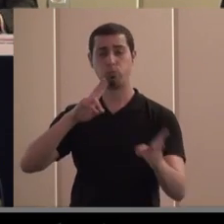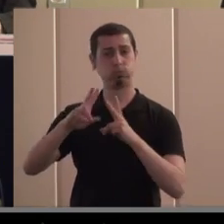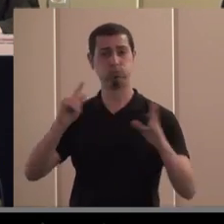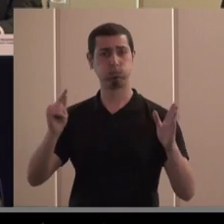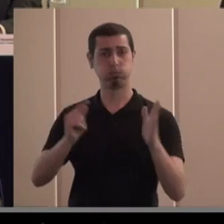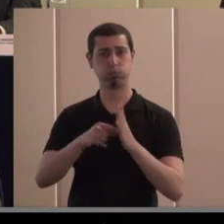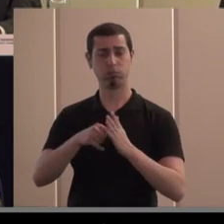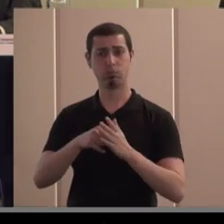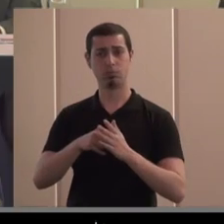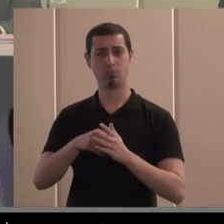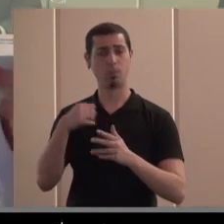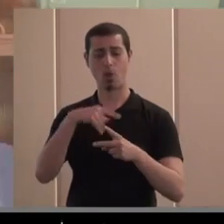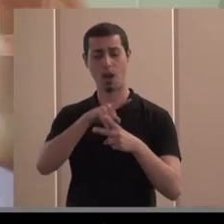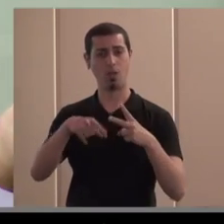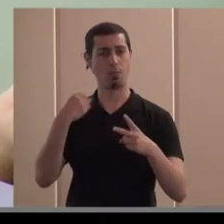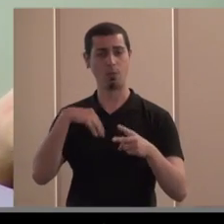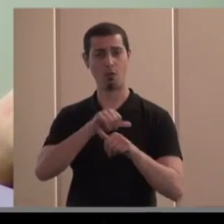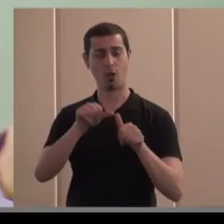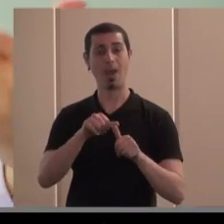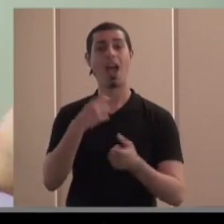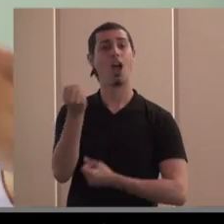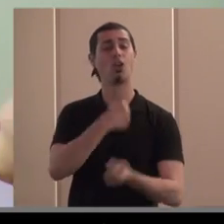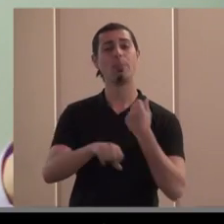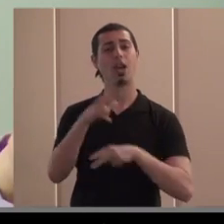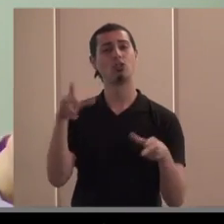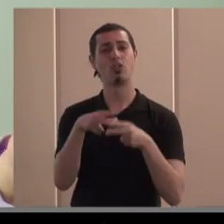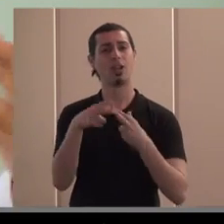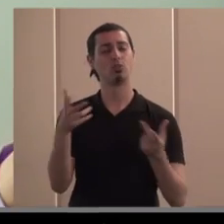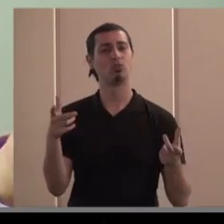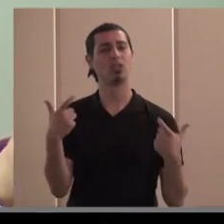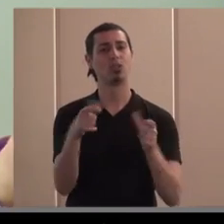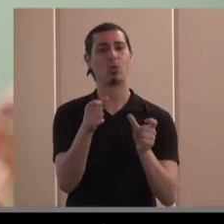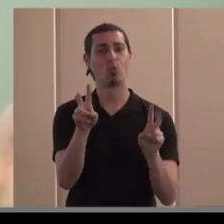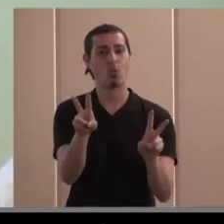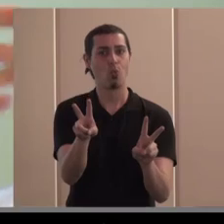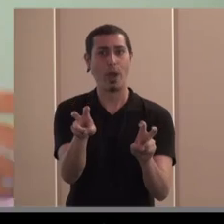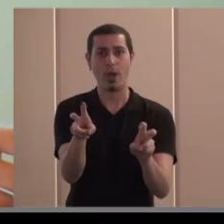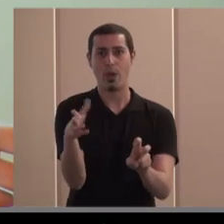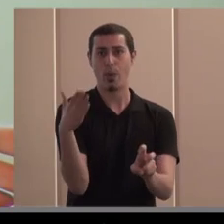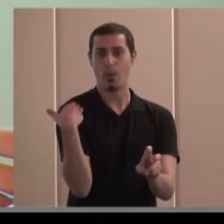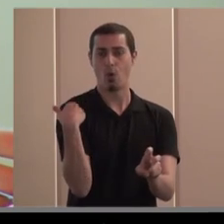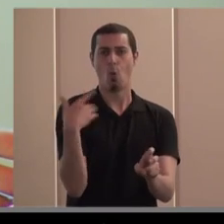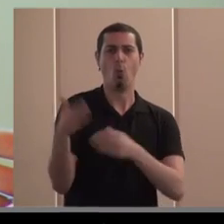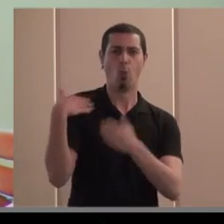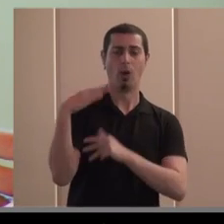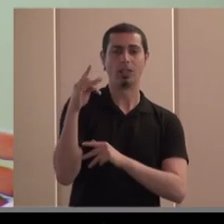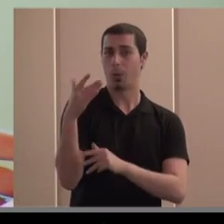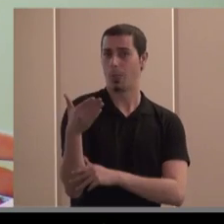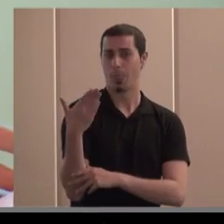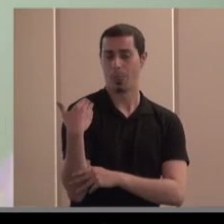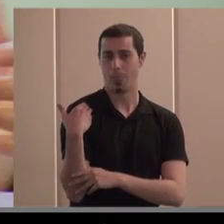rápidamente a las dos de la misma manera en la economía social en su sector emergente nuevo aunque venga de antiguo ¿de acuerdo?